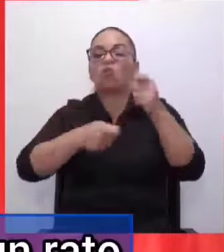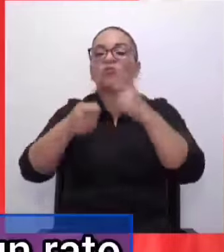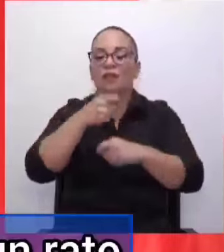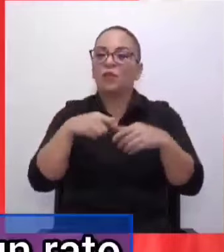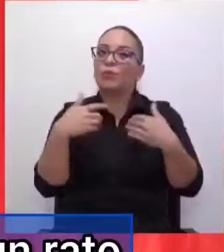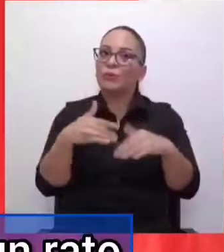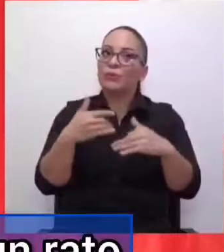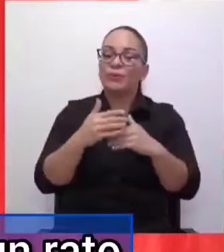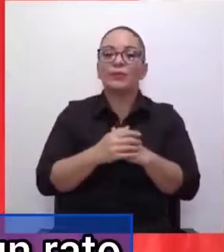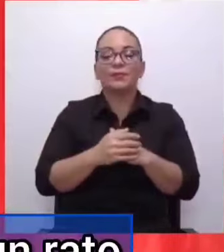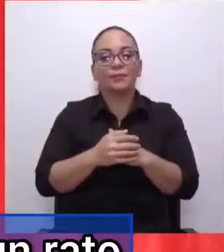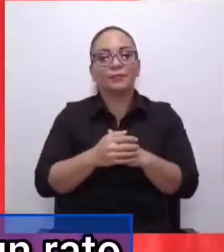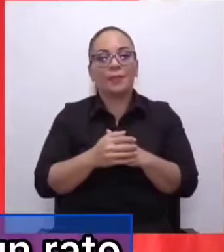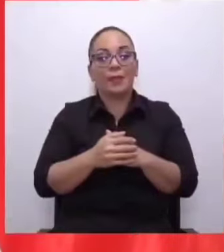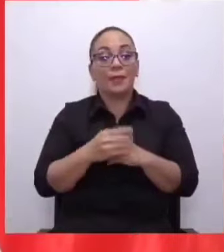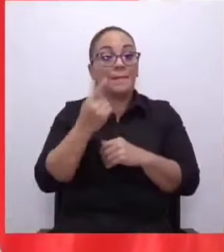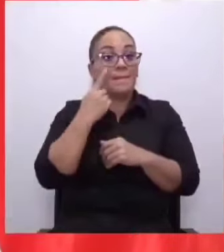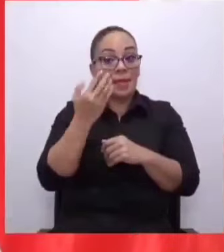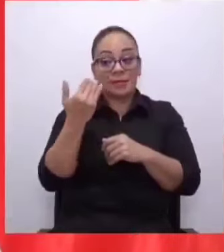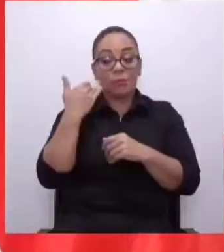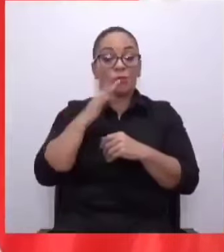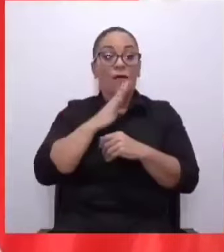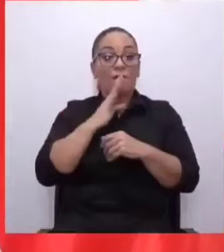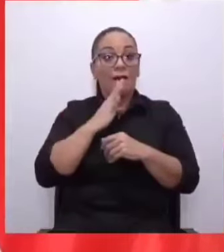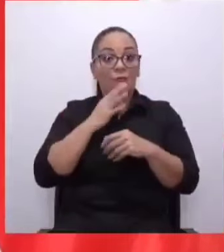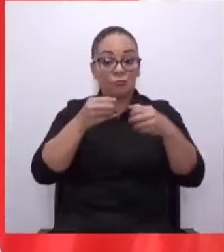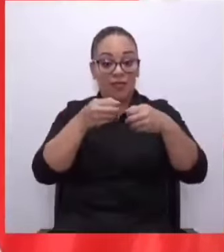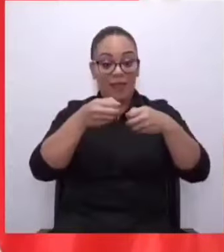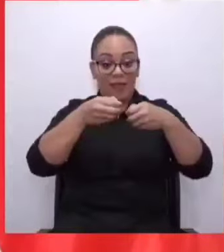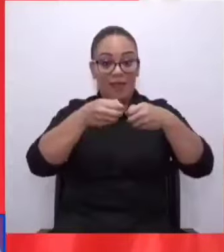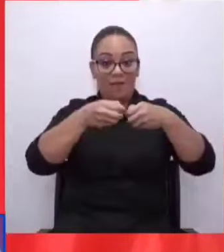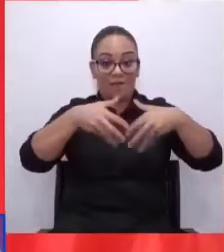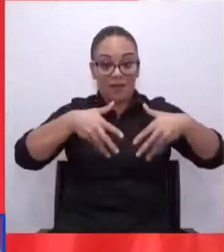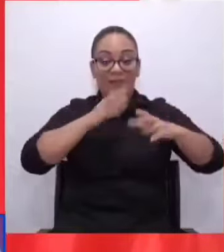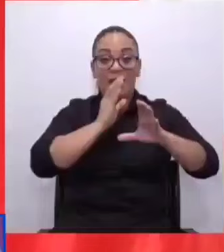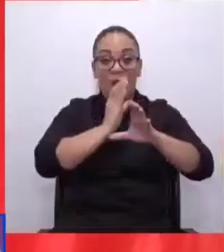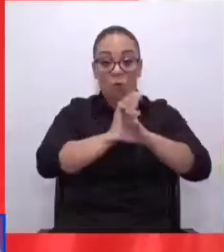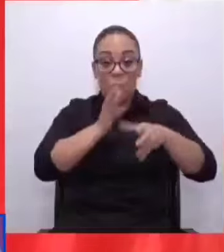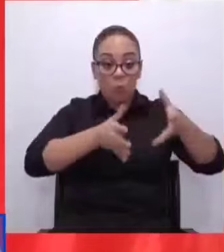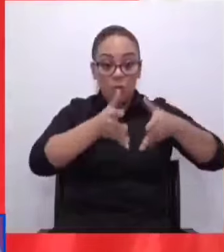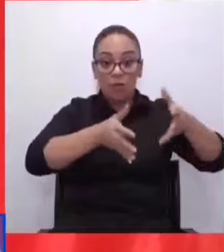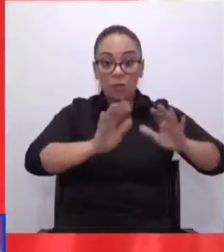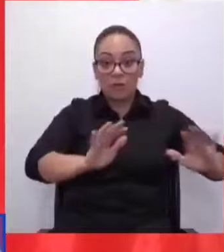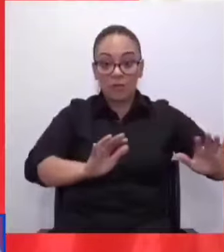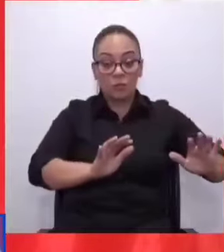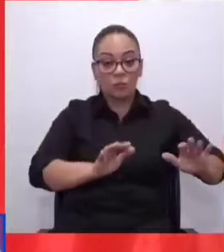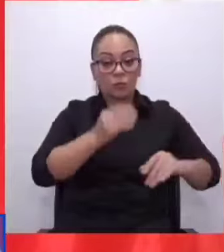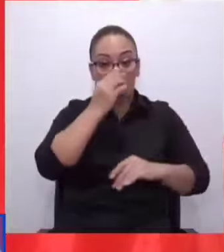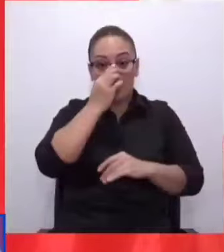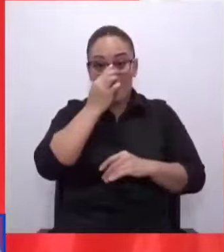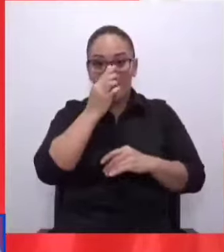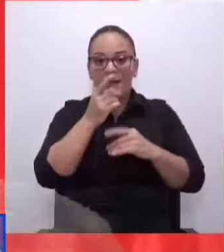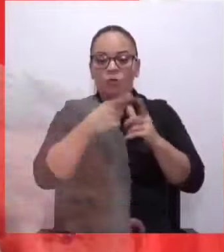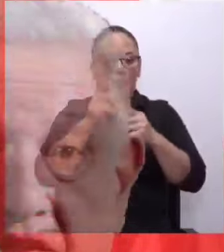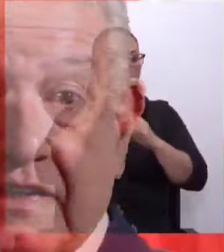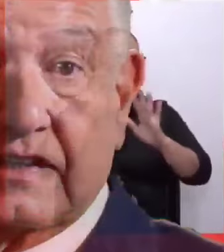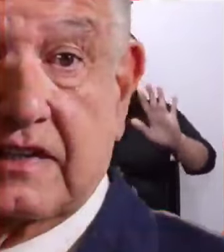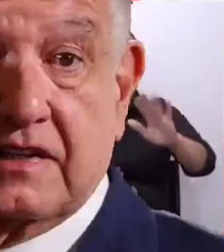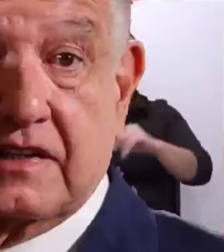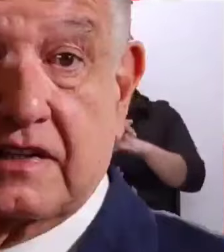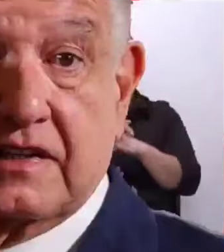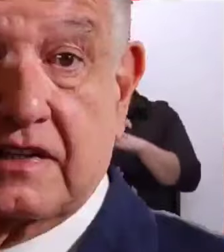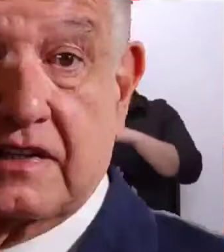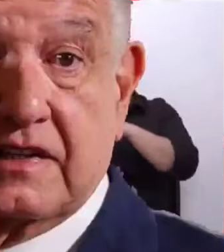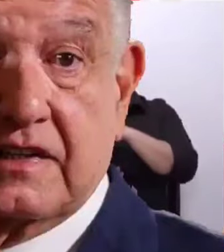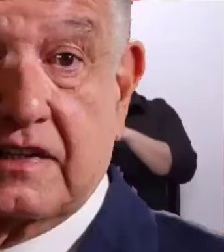Hablábamos de la red de cuidados hace un rato. Vea. En México, el presidente mexicano, Andrés Manuel